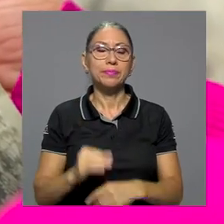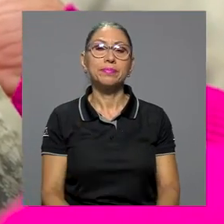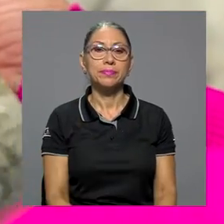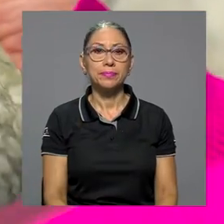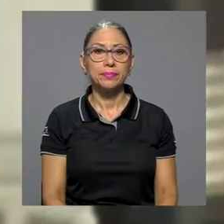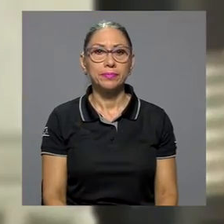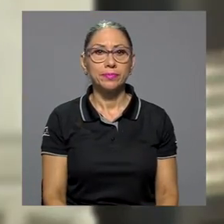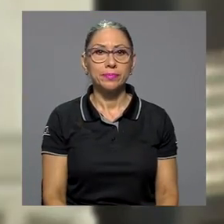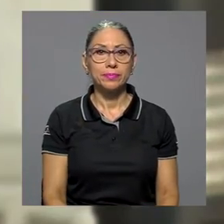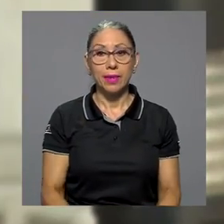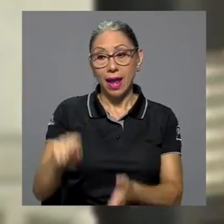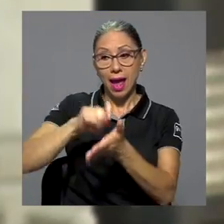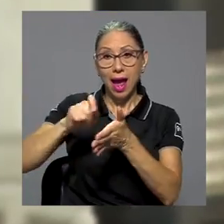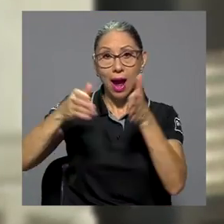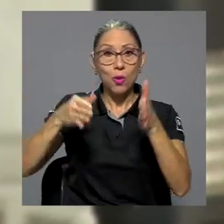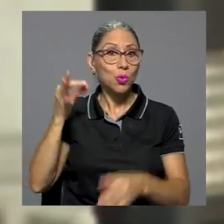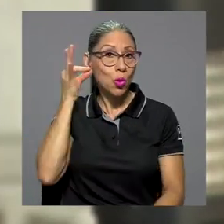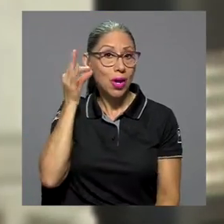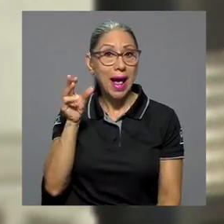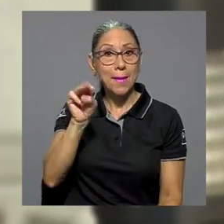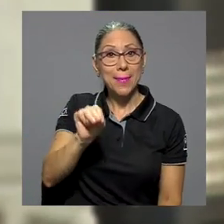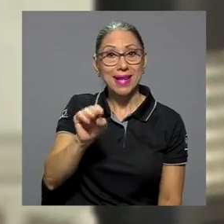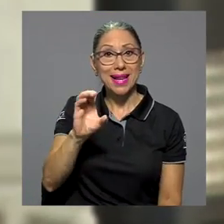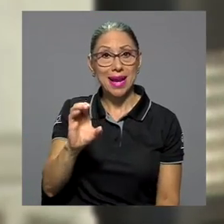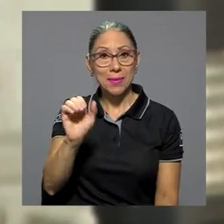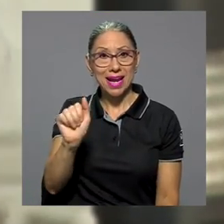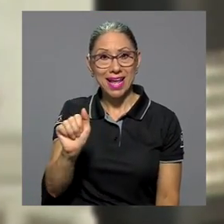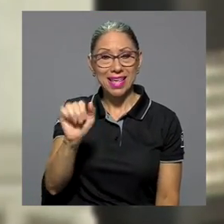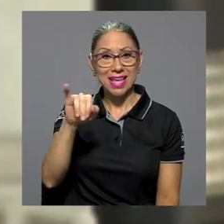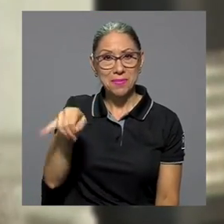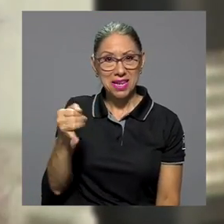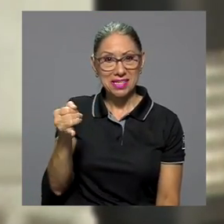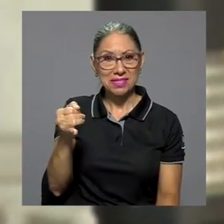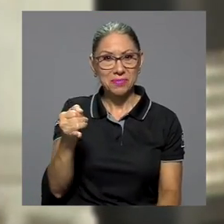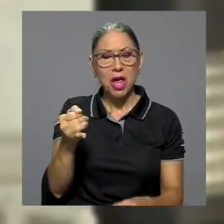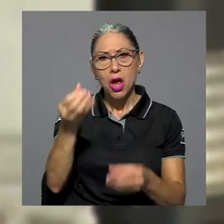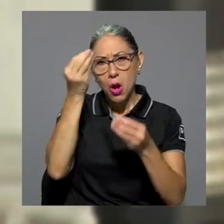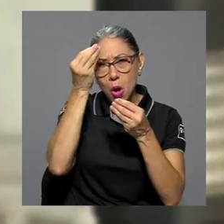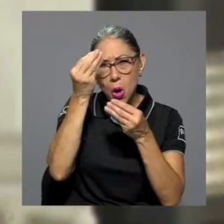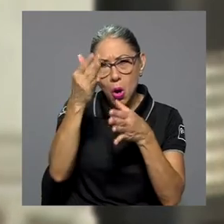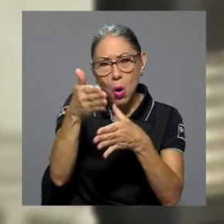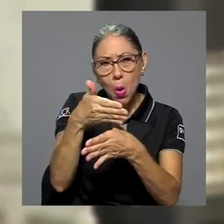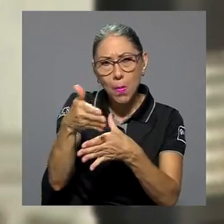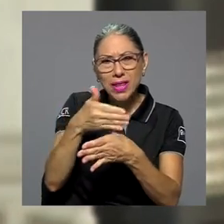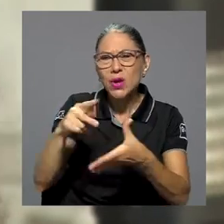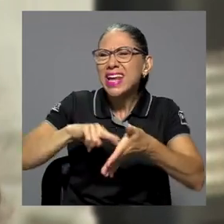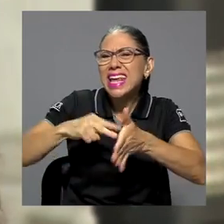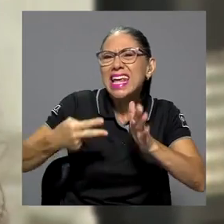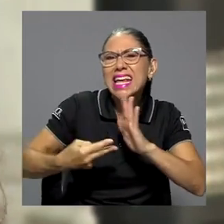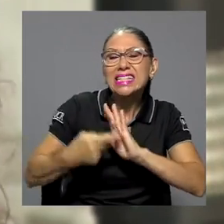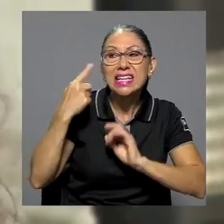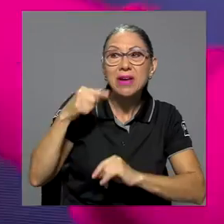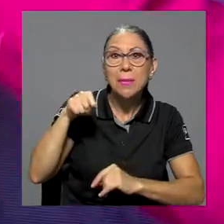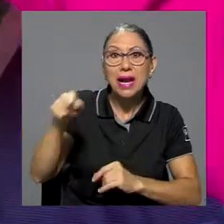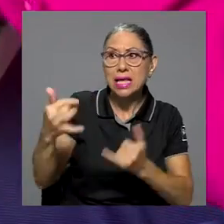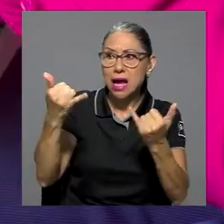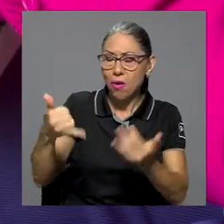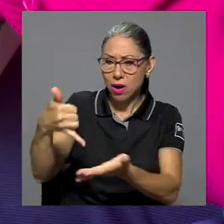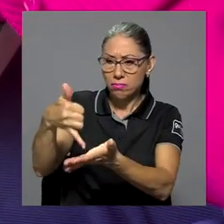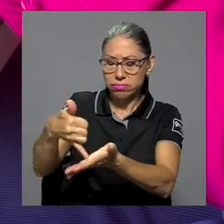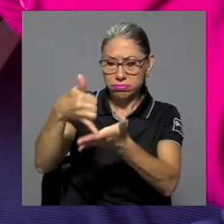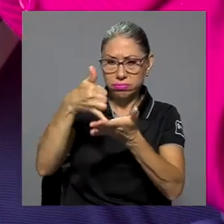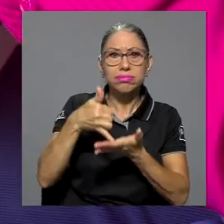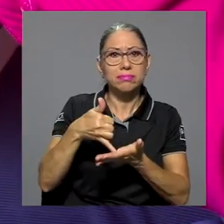de Costa Rica. La autora María del Carmen Araya Jiménez compartió qué significa para ella el